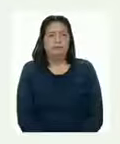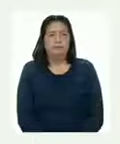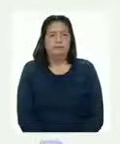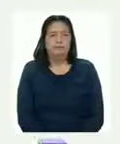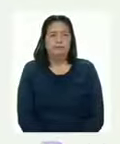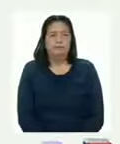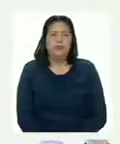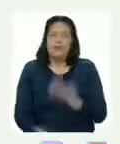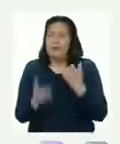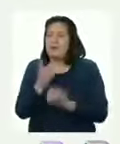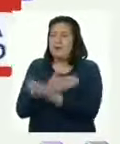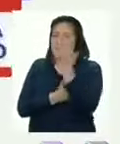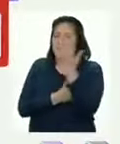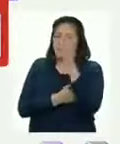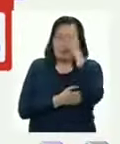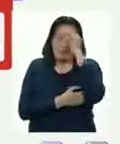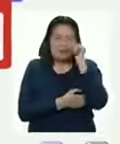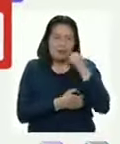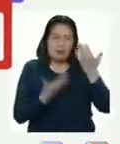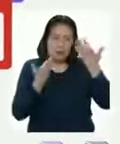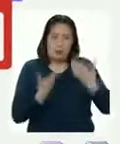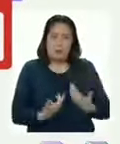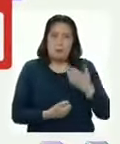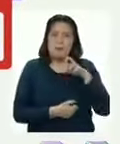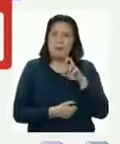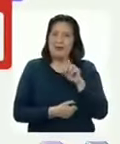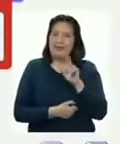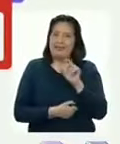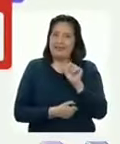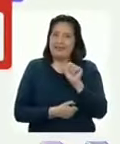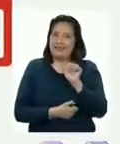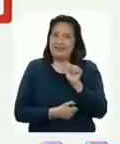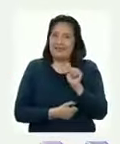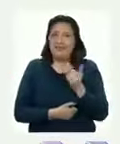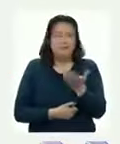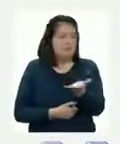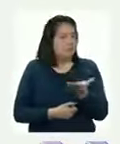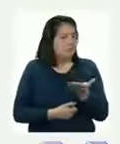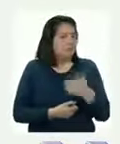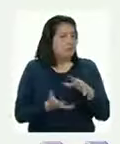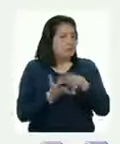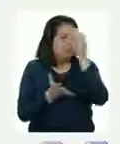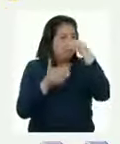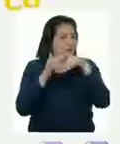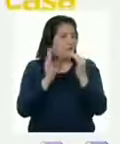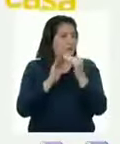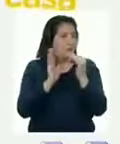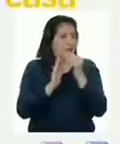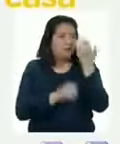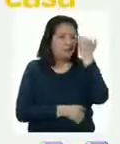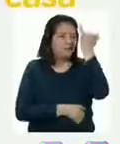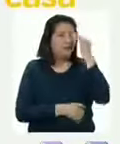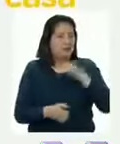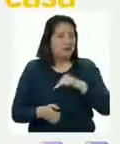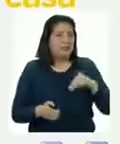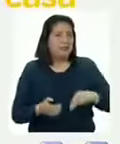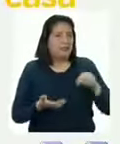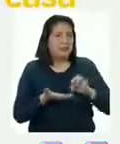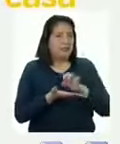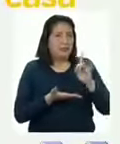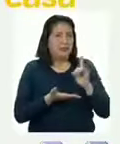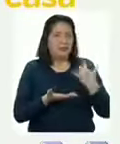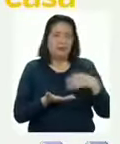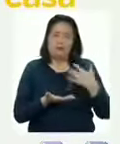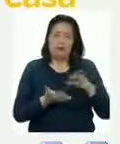Muy buenos días chicas y chicos, yo soy Patricia Barreto y les doy la bienvenida una vez más a Aprendo en Casa Una iniciativa del Ministerio de